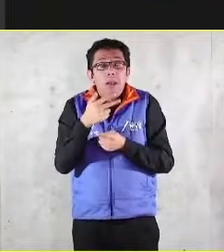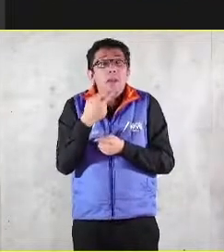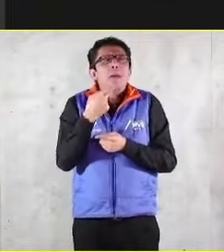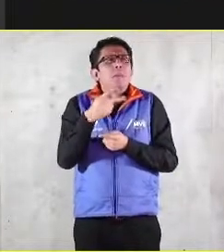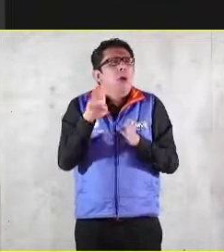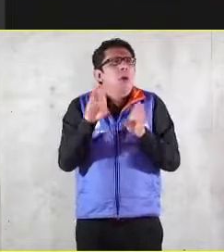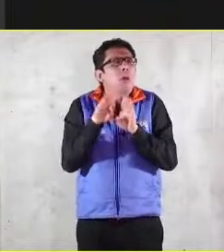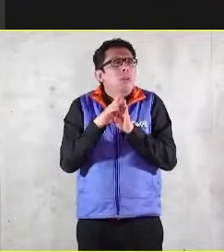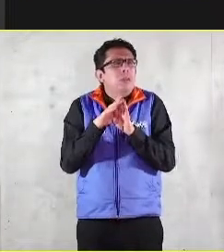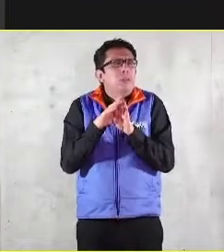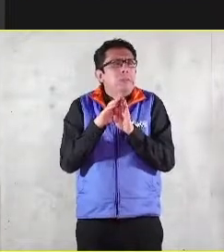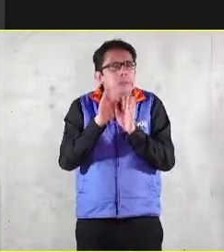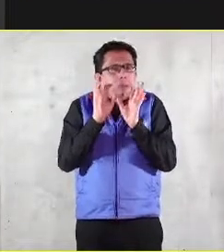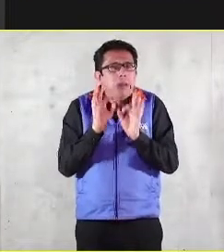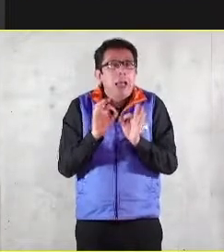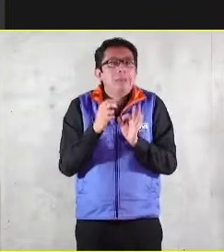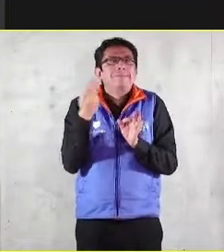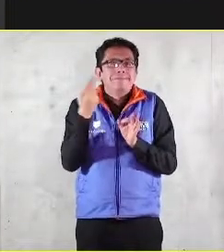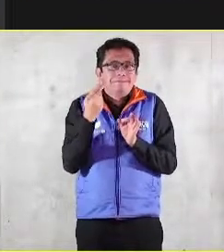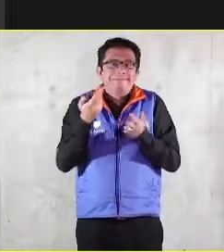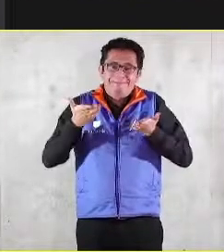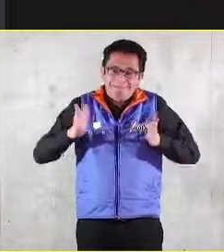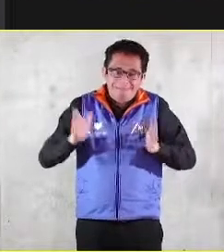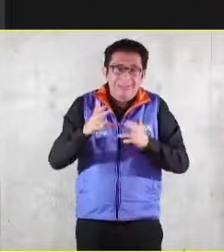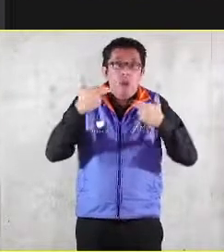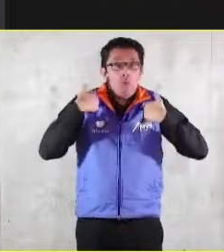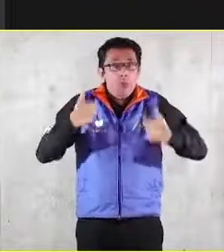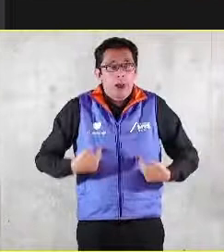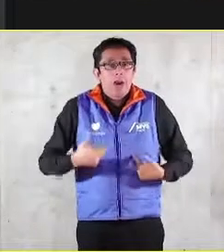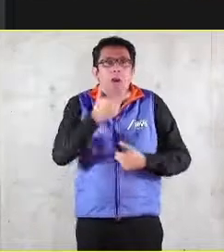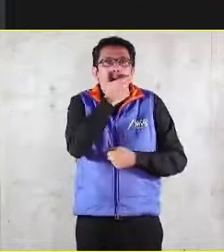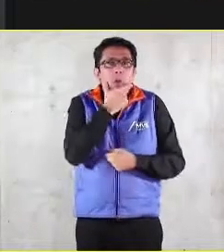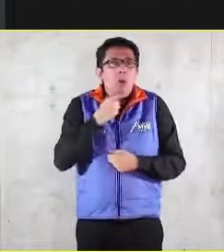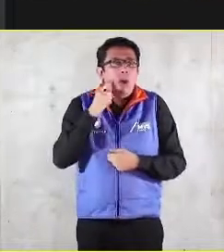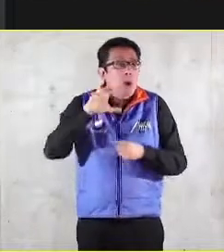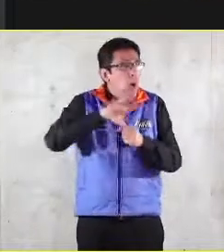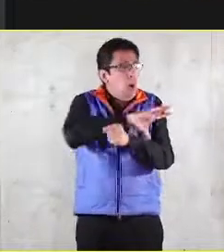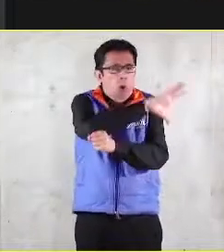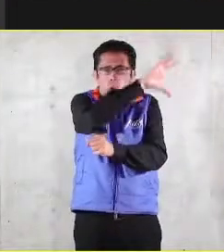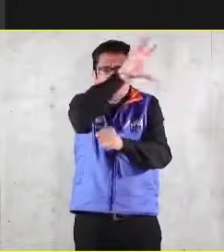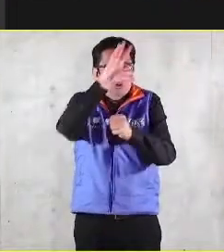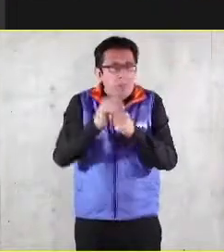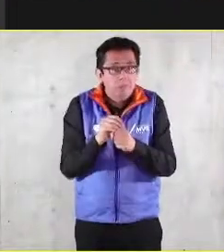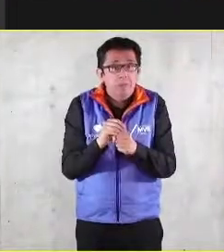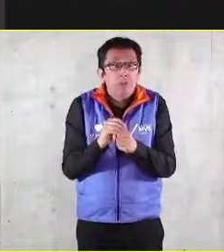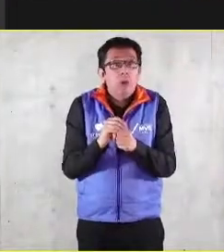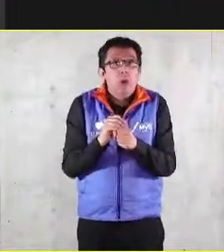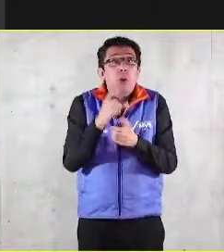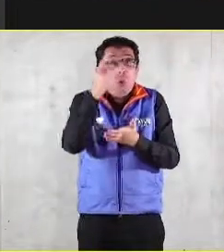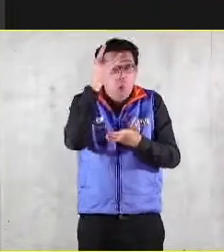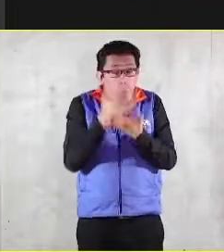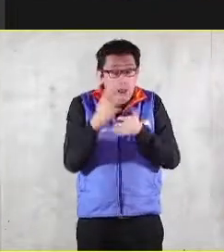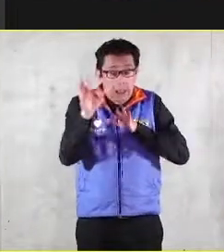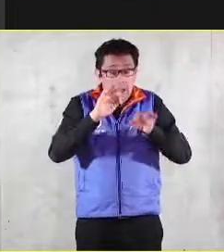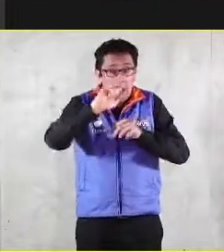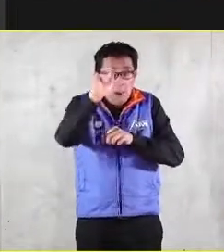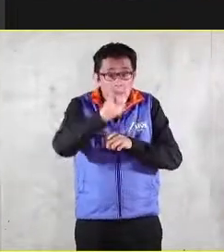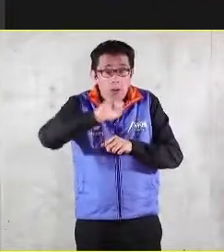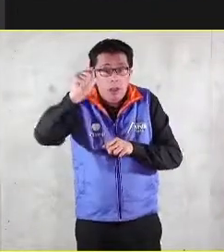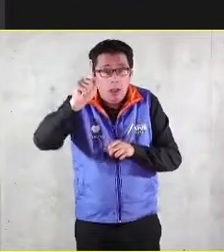necesitamos otra vez desarrollar al ser humano de forma integral no solamente en el ámbito profesional